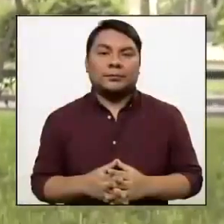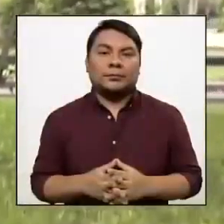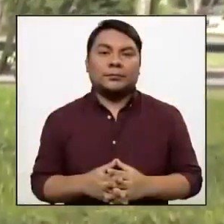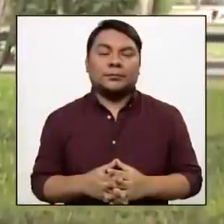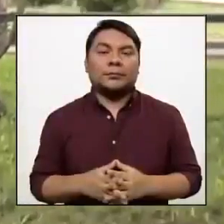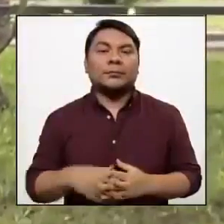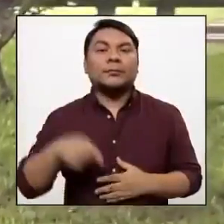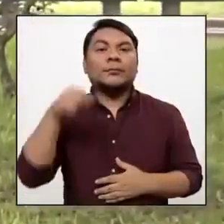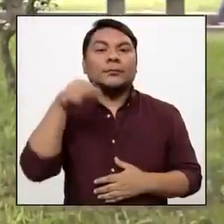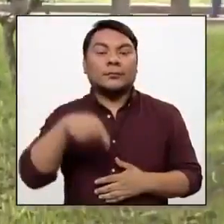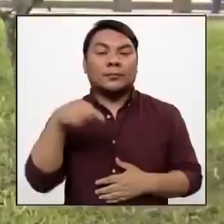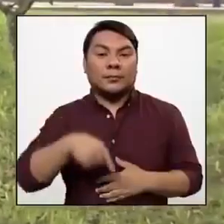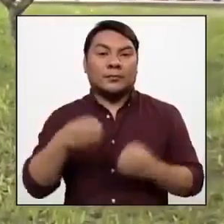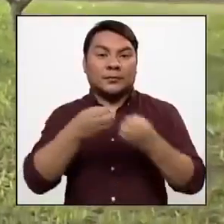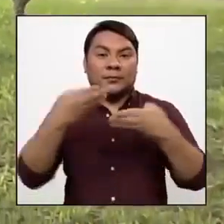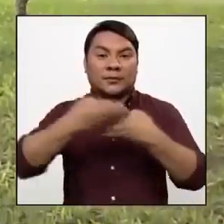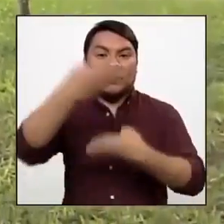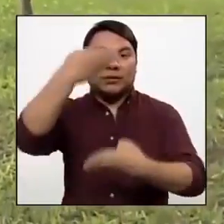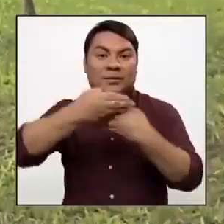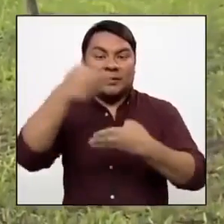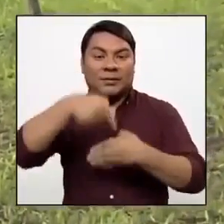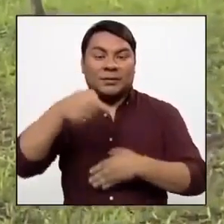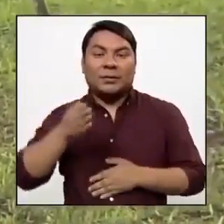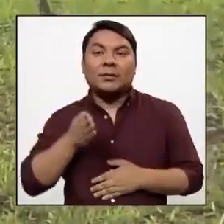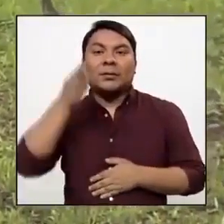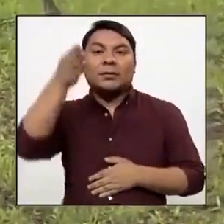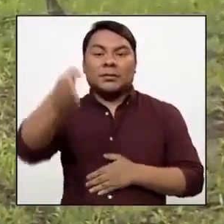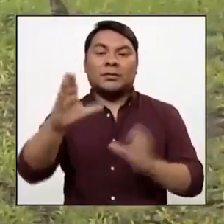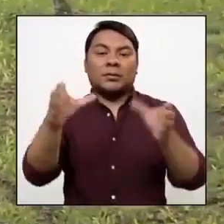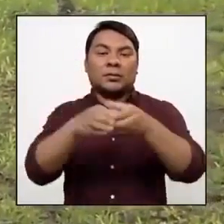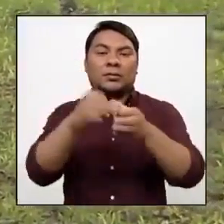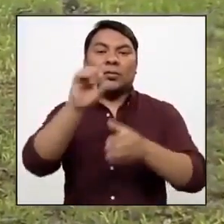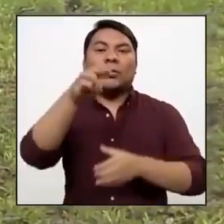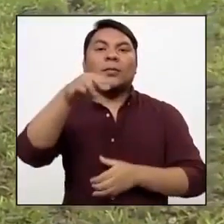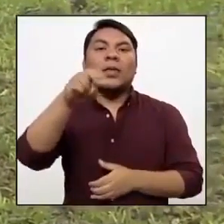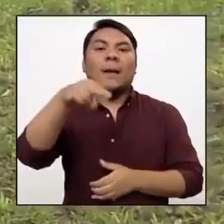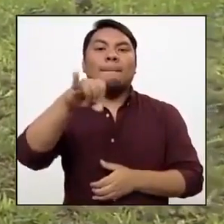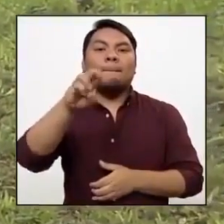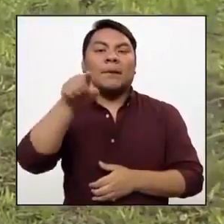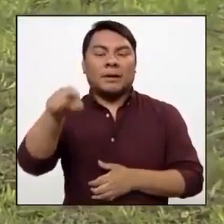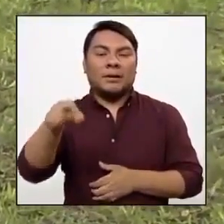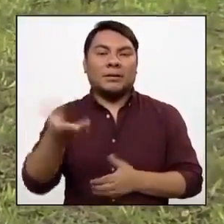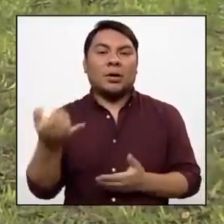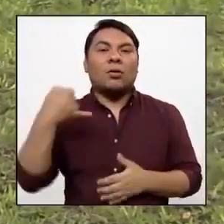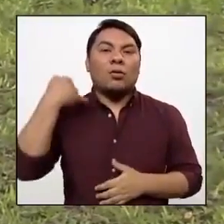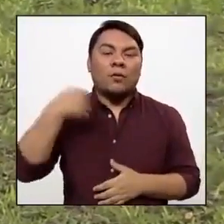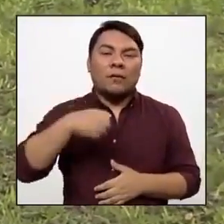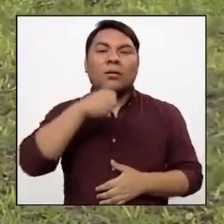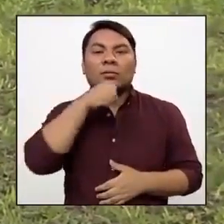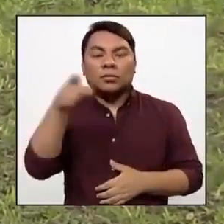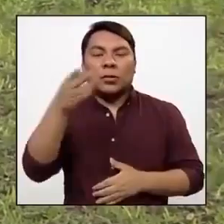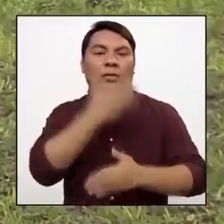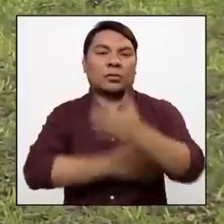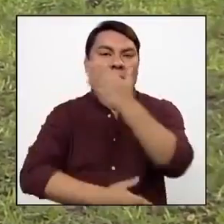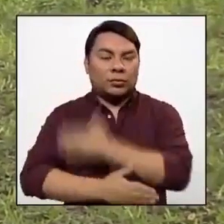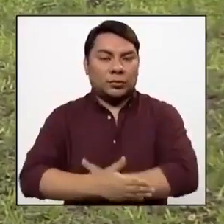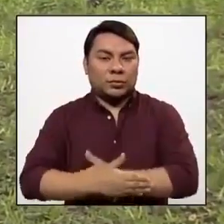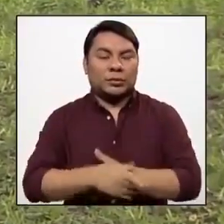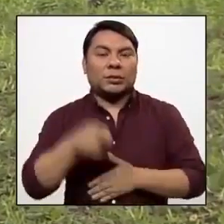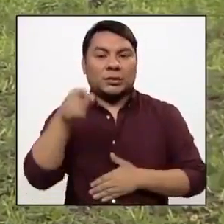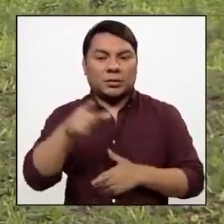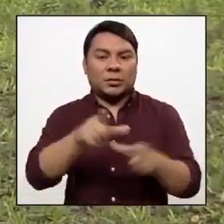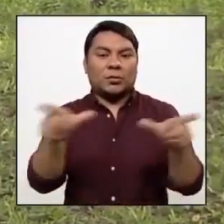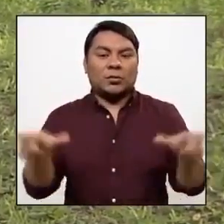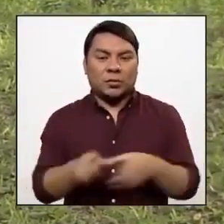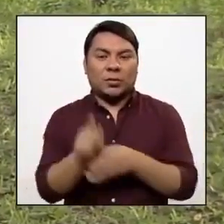La producción de Sin Barreras visitó el Centro Munani, es un centro para jóvenes y adultos con discapacidad. Un lugar donde